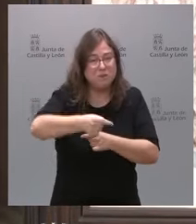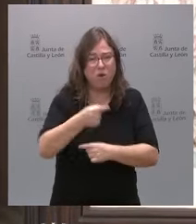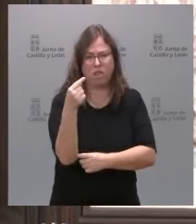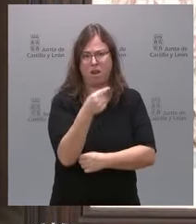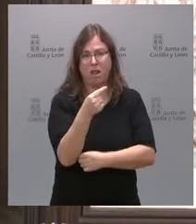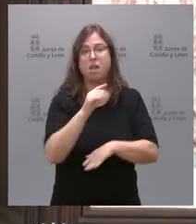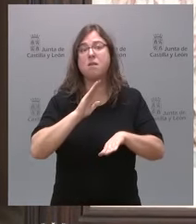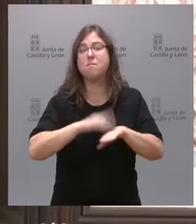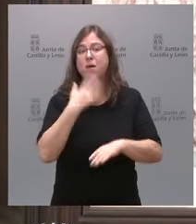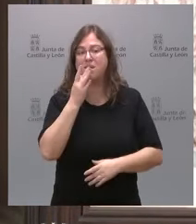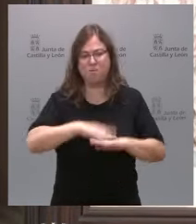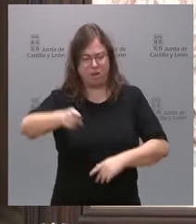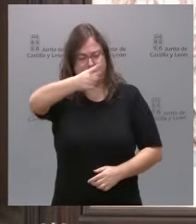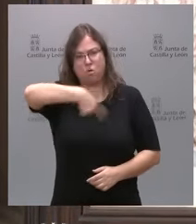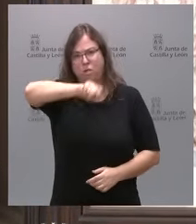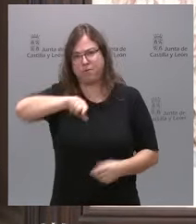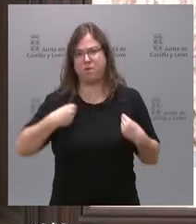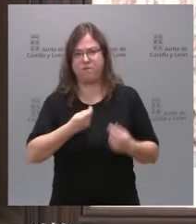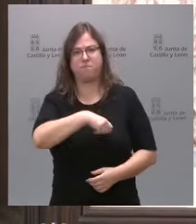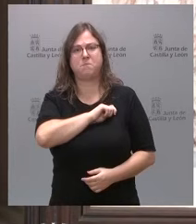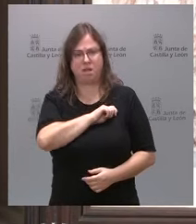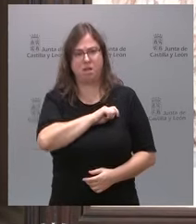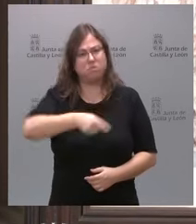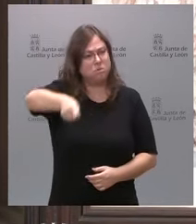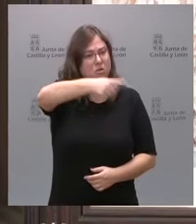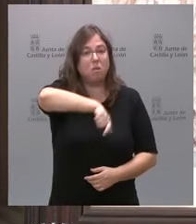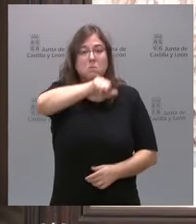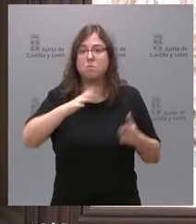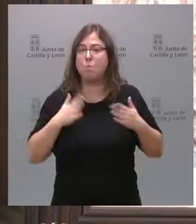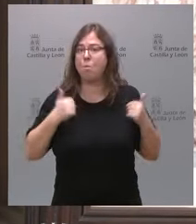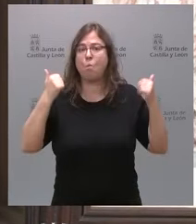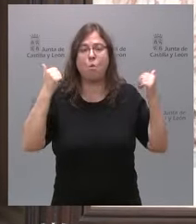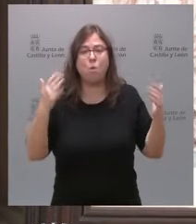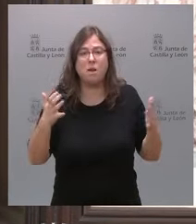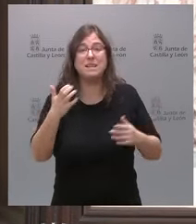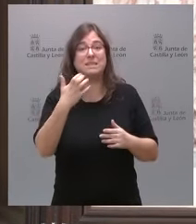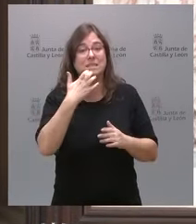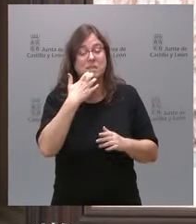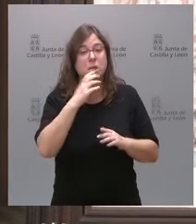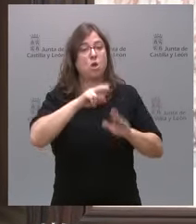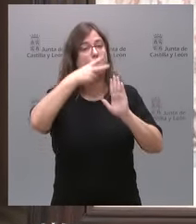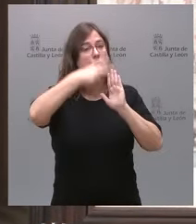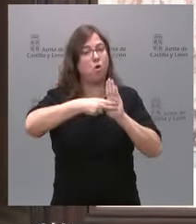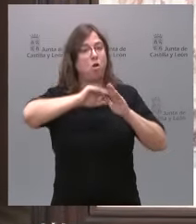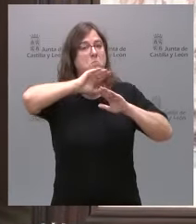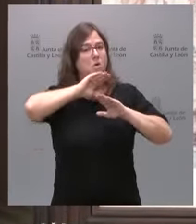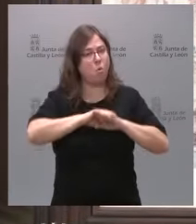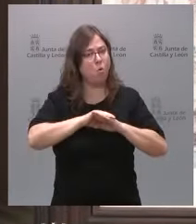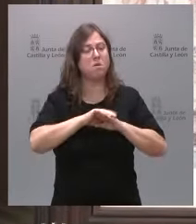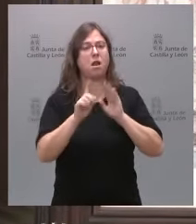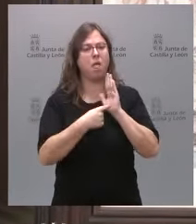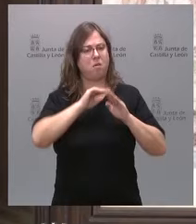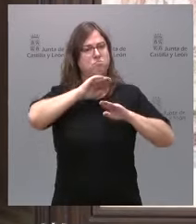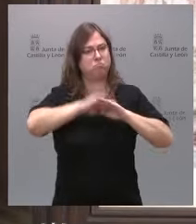van a ser para todos los españoles. Para cualquier persona que cumpla las normas, que cumple las